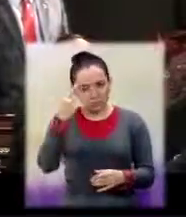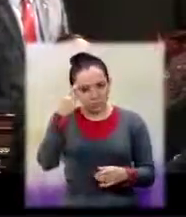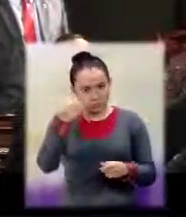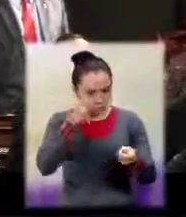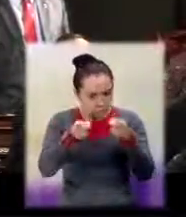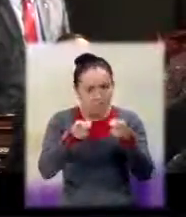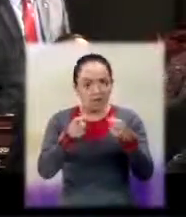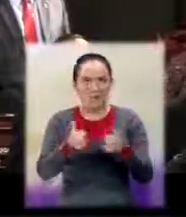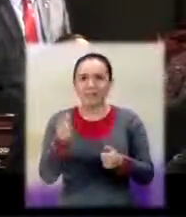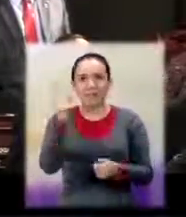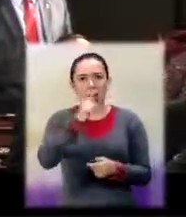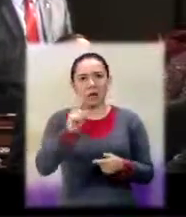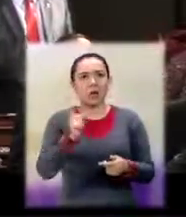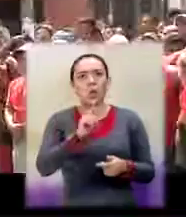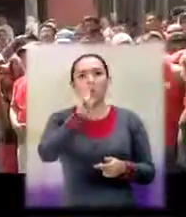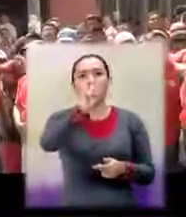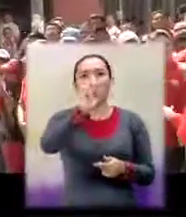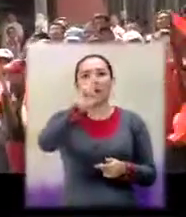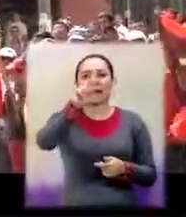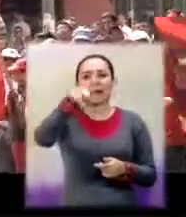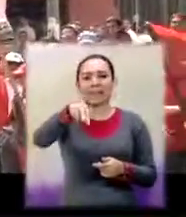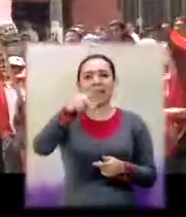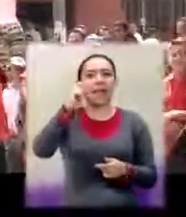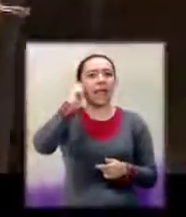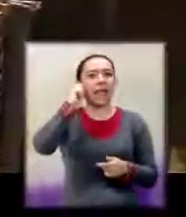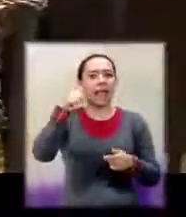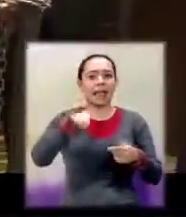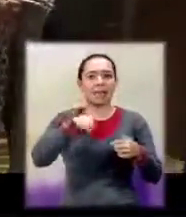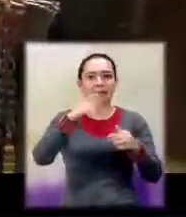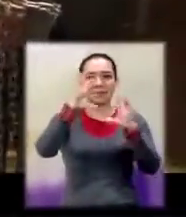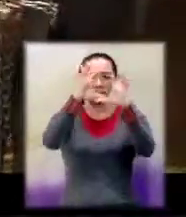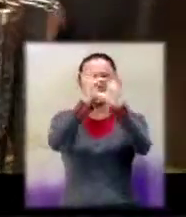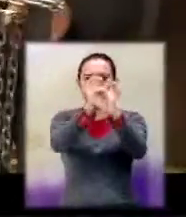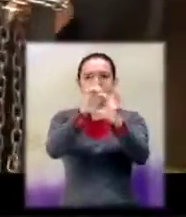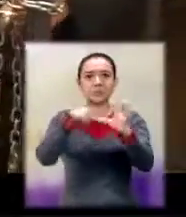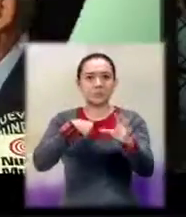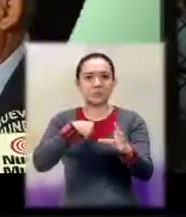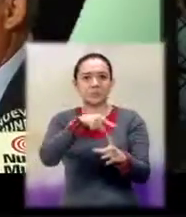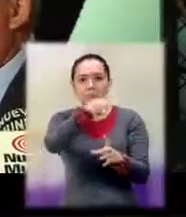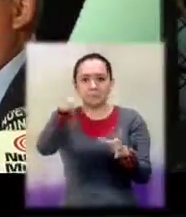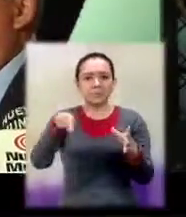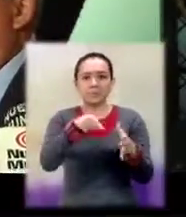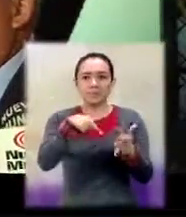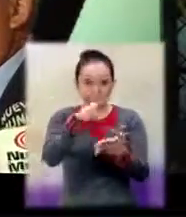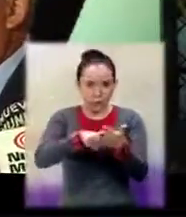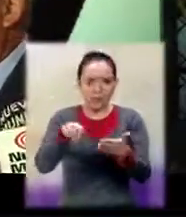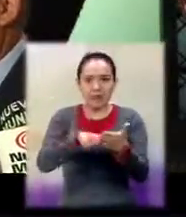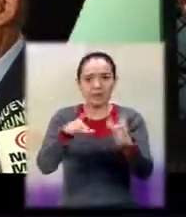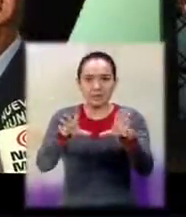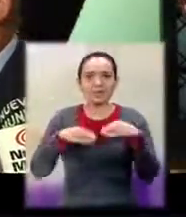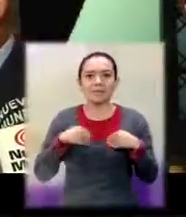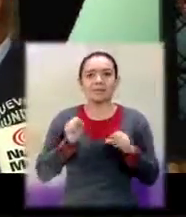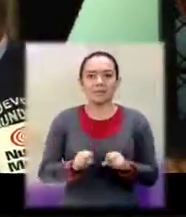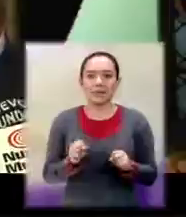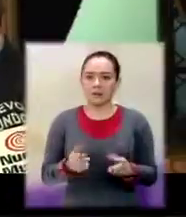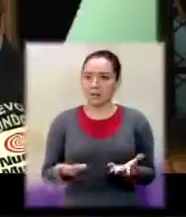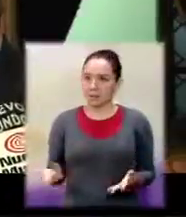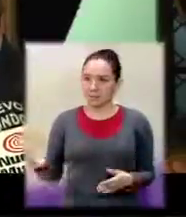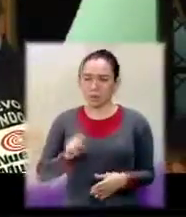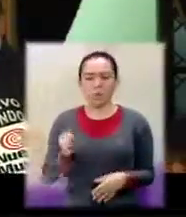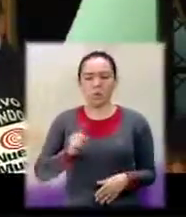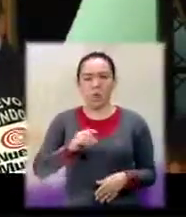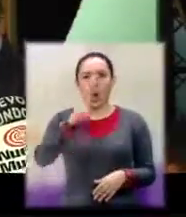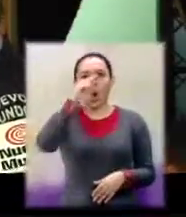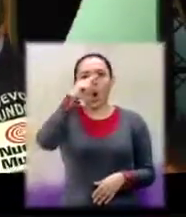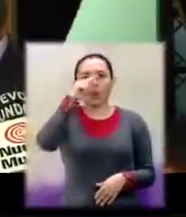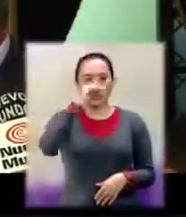Hasta la URNG votó a favor. ¿Y el presupuesto? Si eso todavía existe, pues. El presidente Otto Pérez dice que no negociará nada.